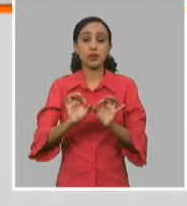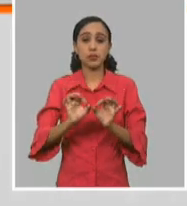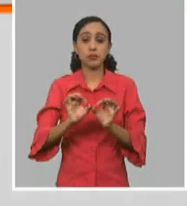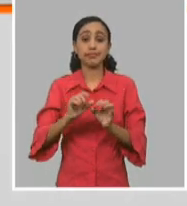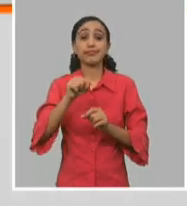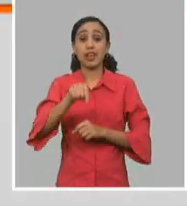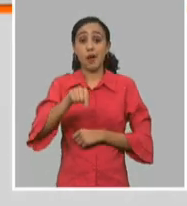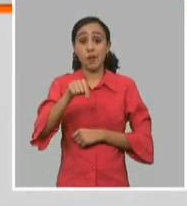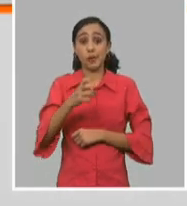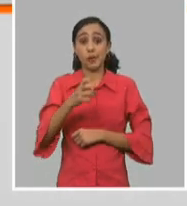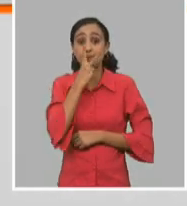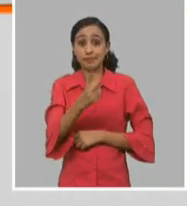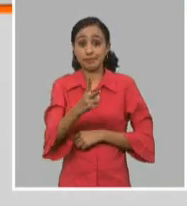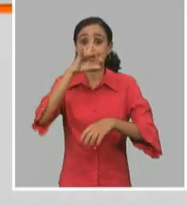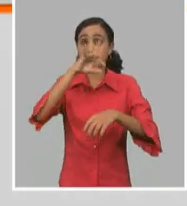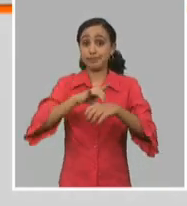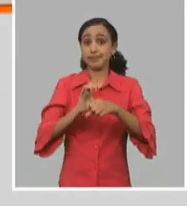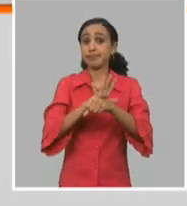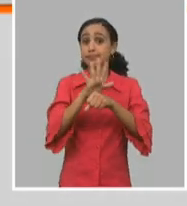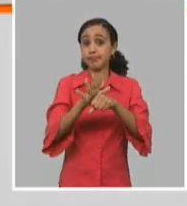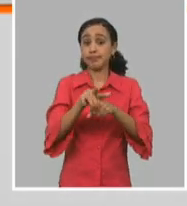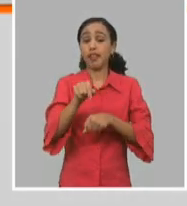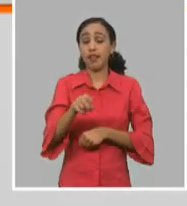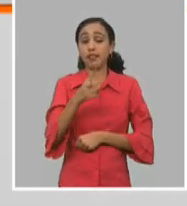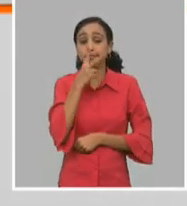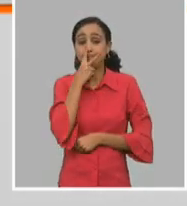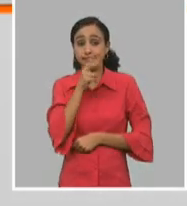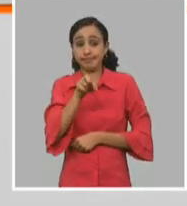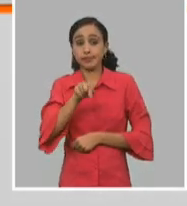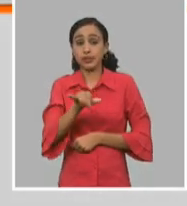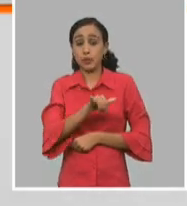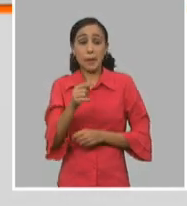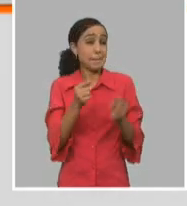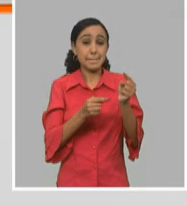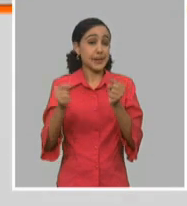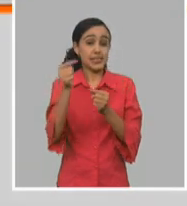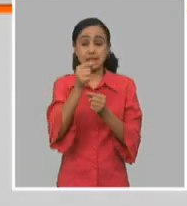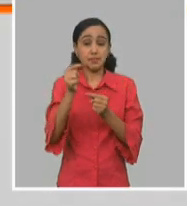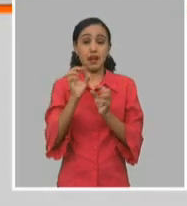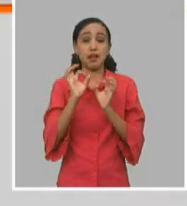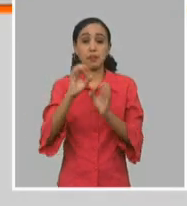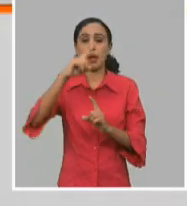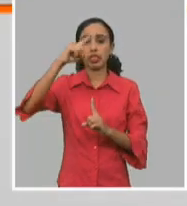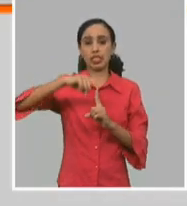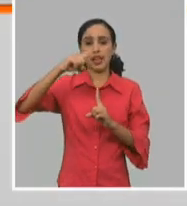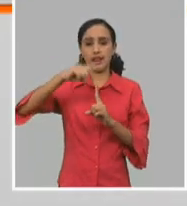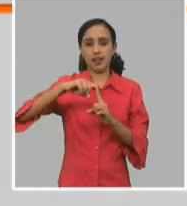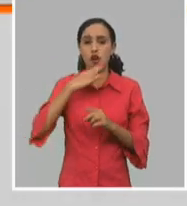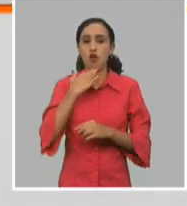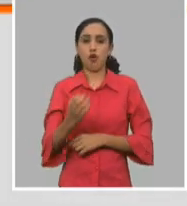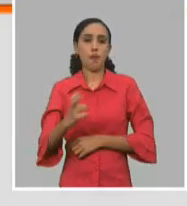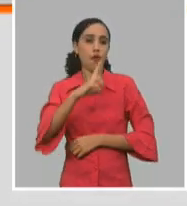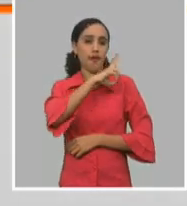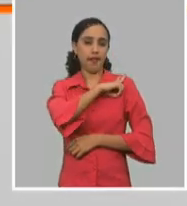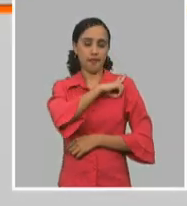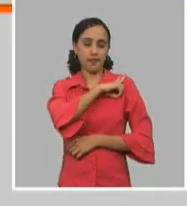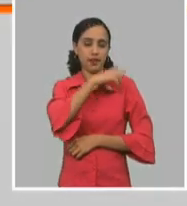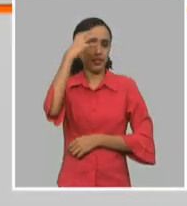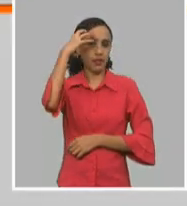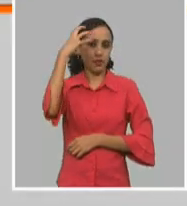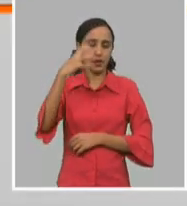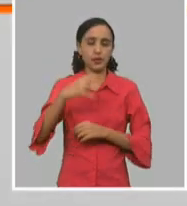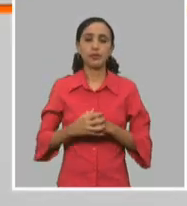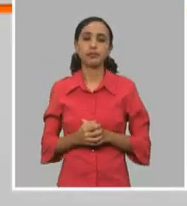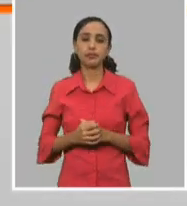enfrentar la pandemia de la COVID-19 como una de sus primeras y principales, por supuesto, tareas de gobierno. Me